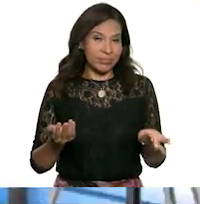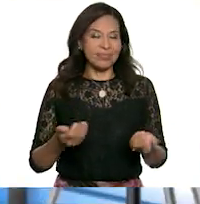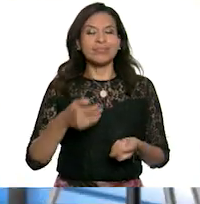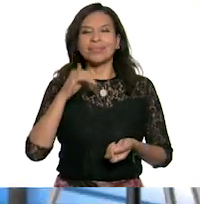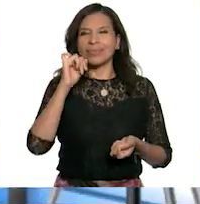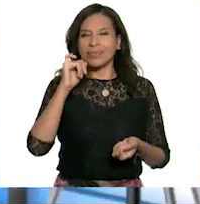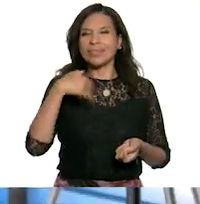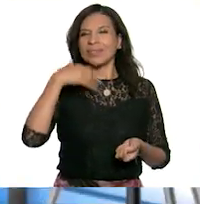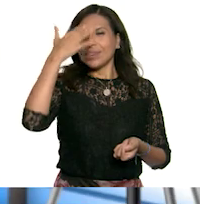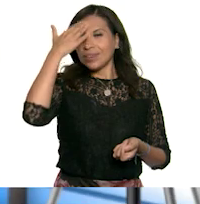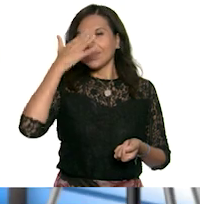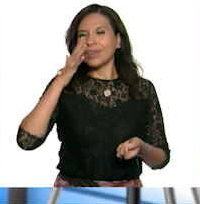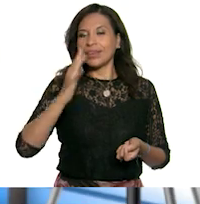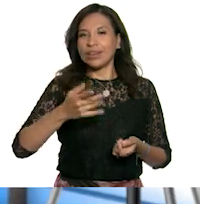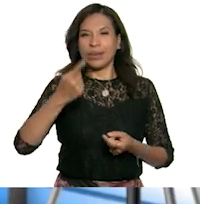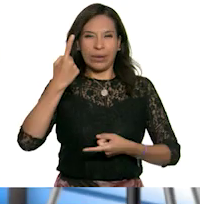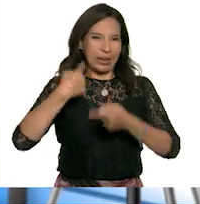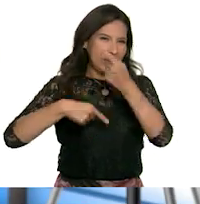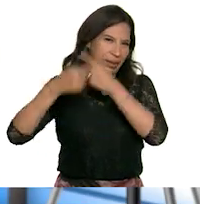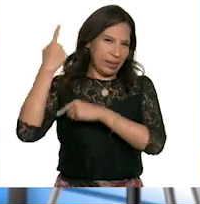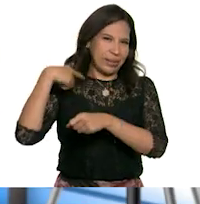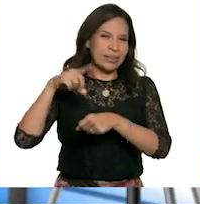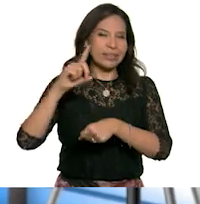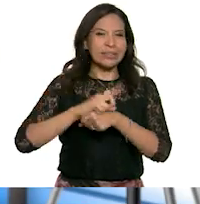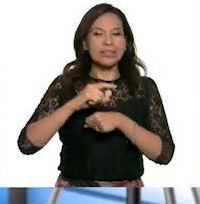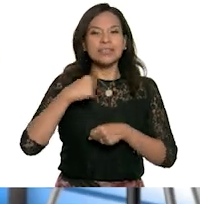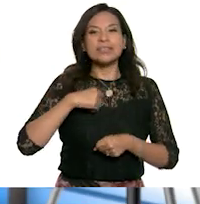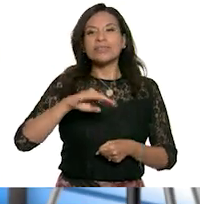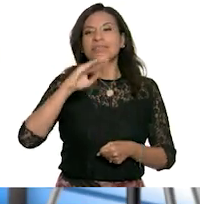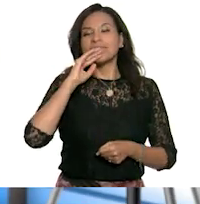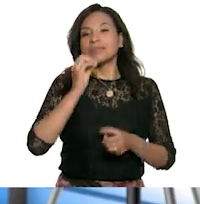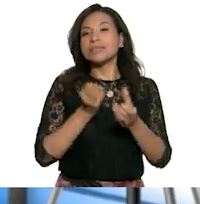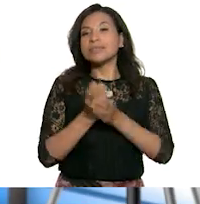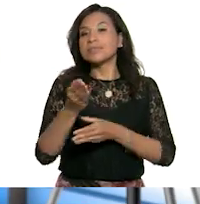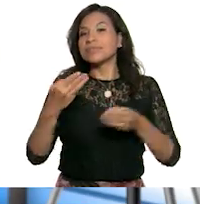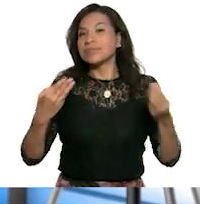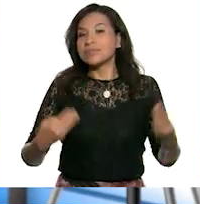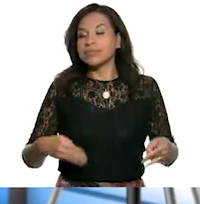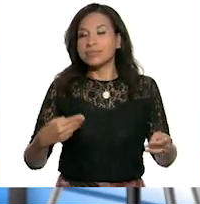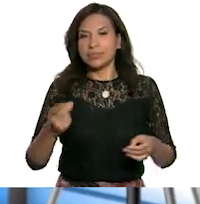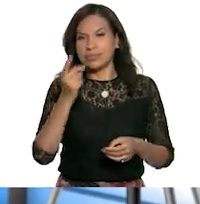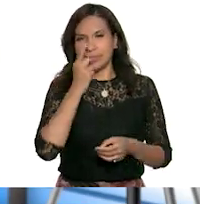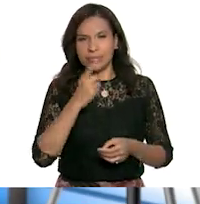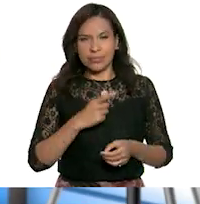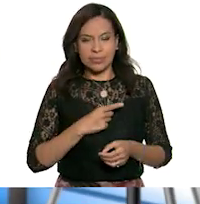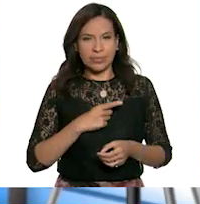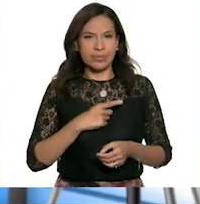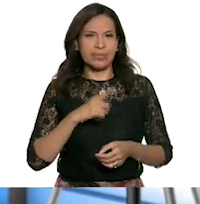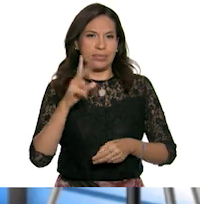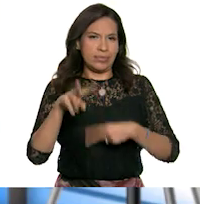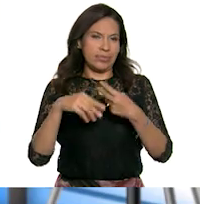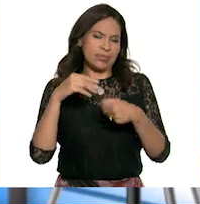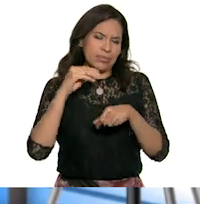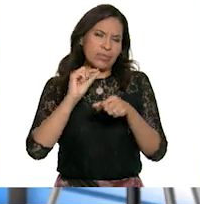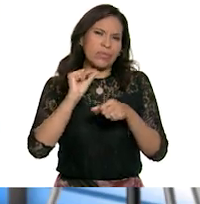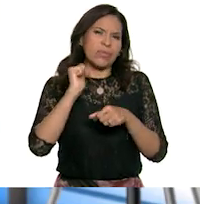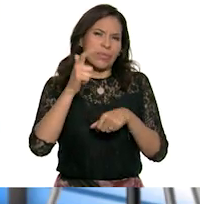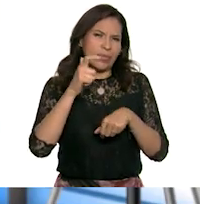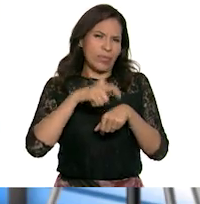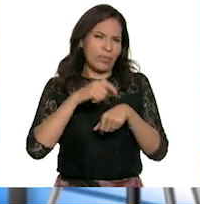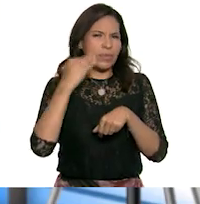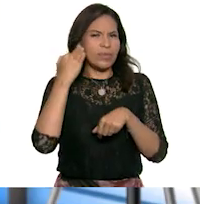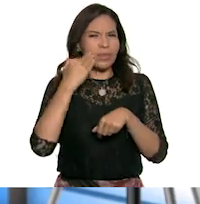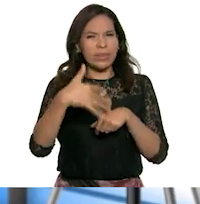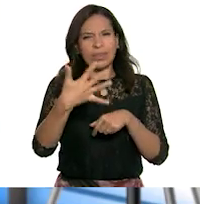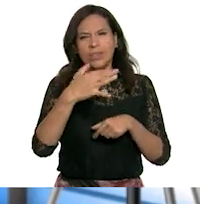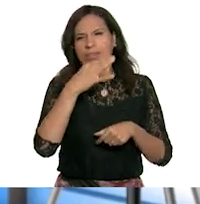sí, ya sé. El otro día mi mamá salió al mercado. Me dijo que se iba a tardar como